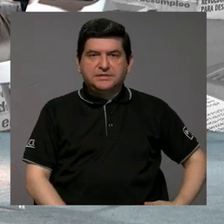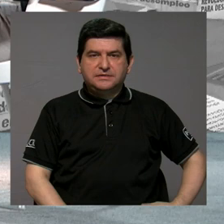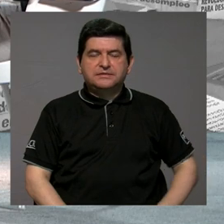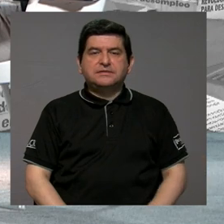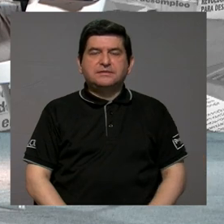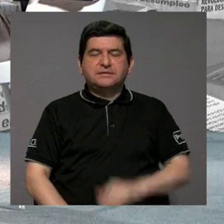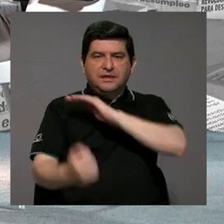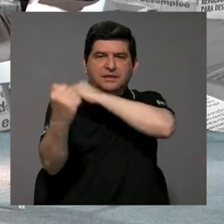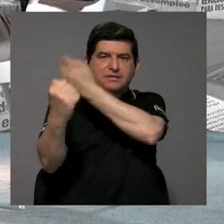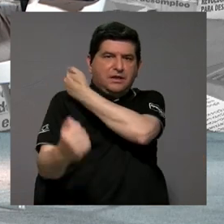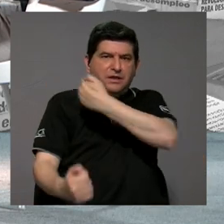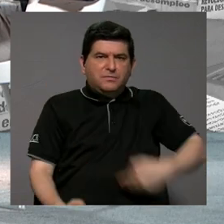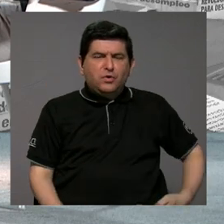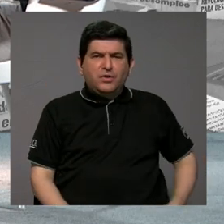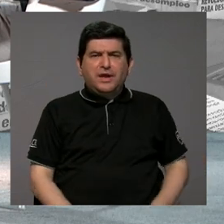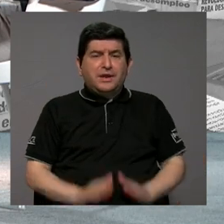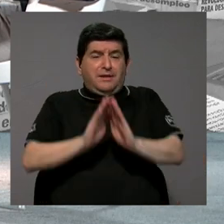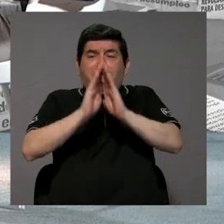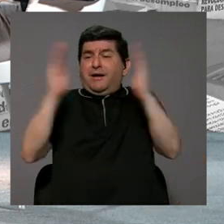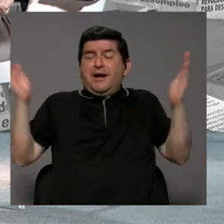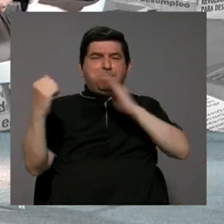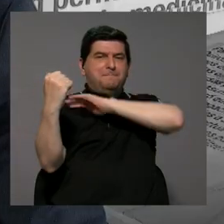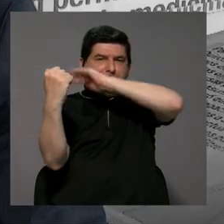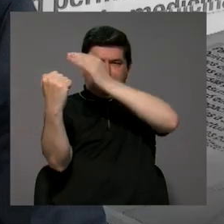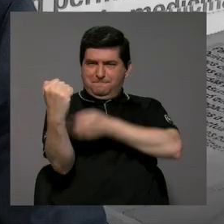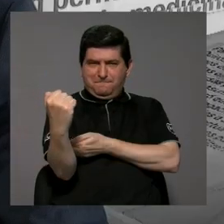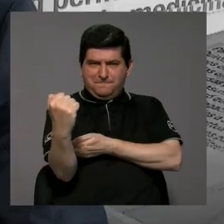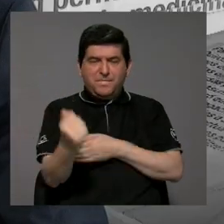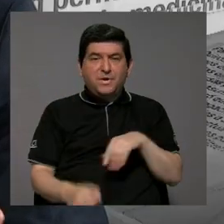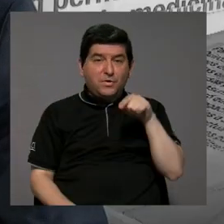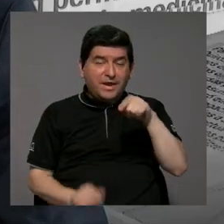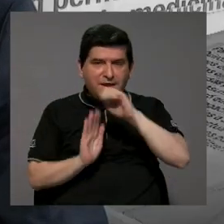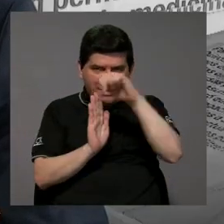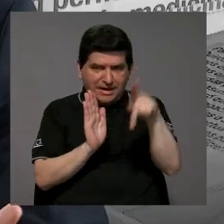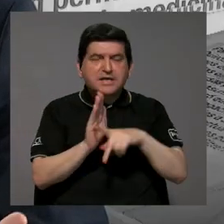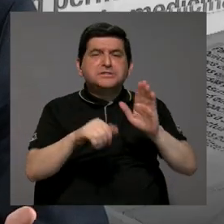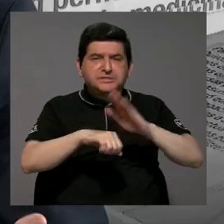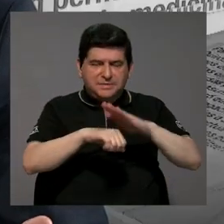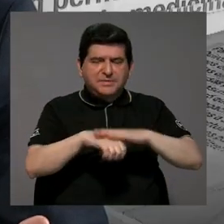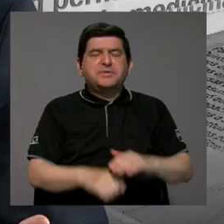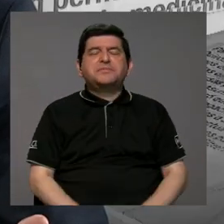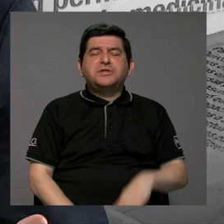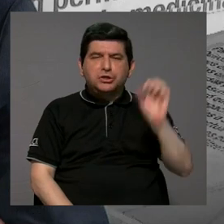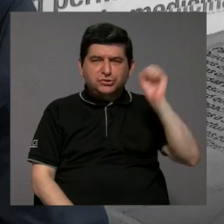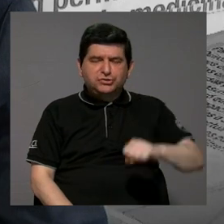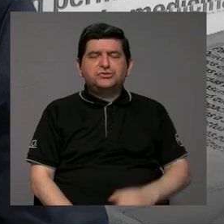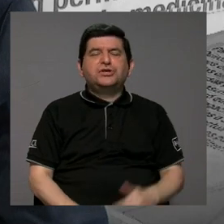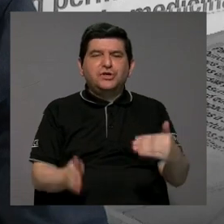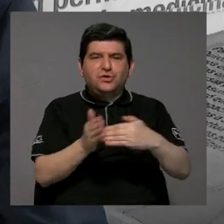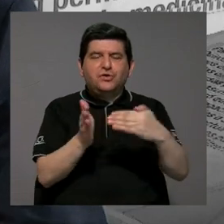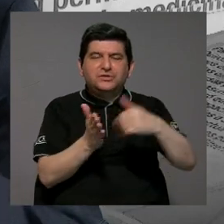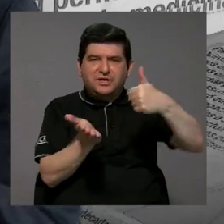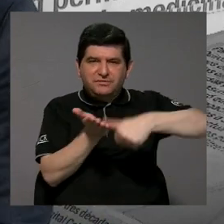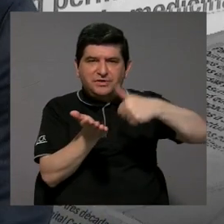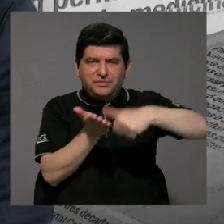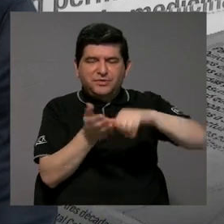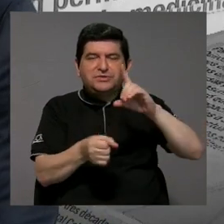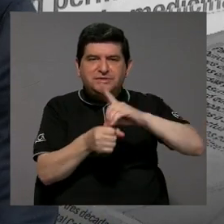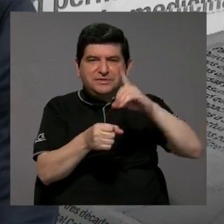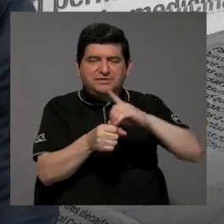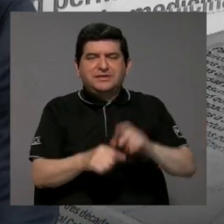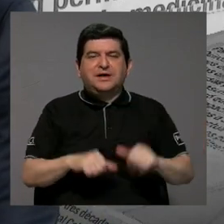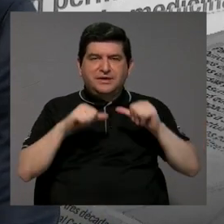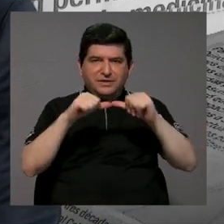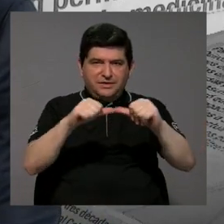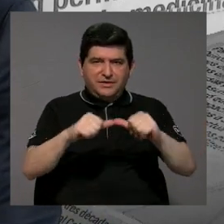el ejecutivo, tenía amplísimos poderes. En esa Constitución sí se permitía la reelección legislativa, pero el Congreso